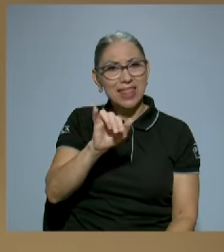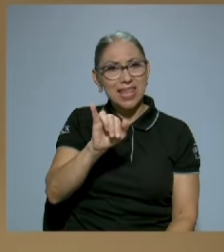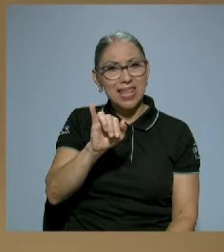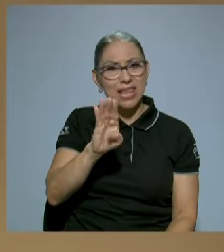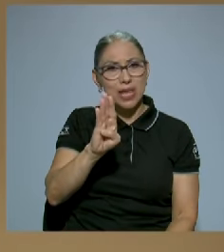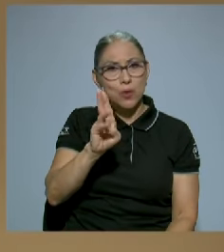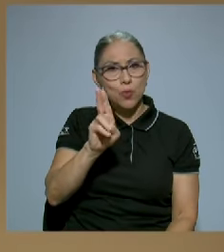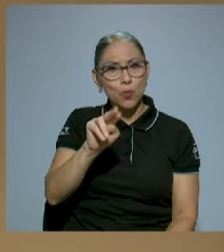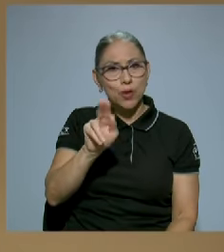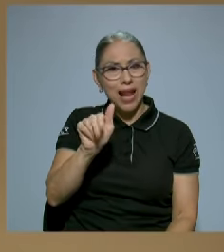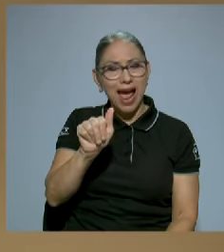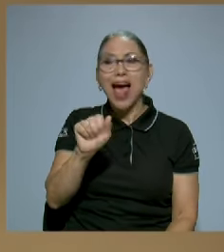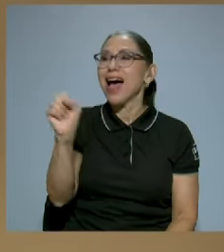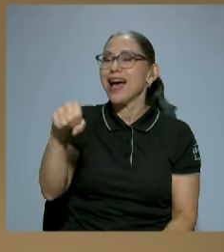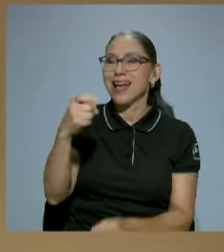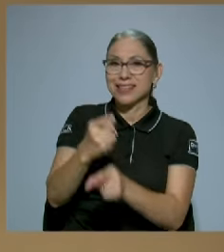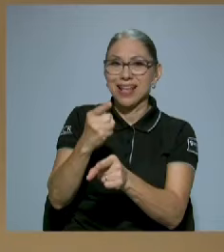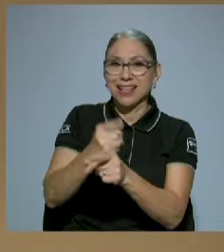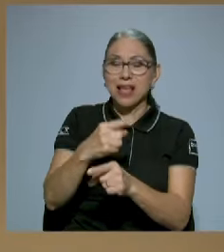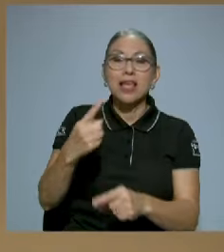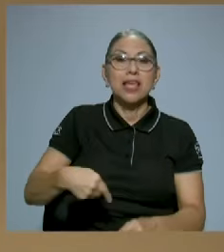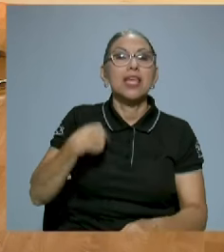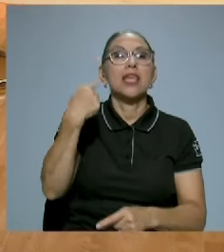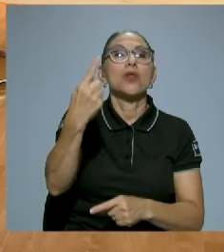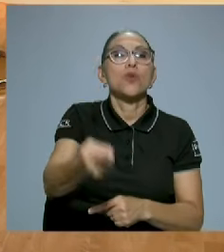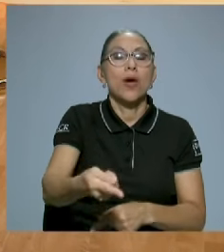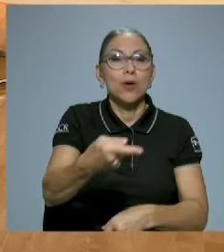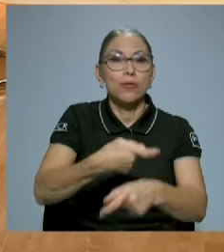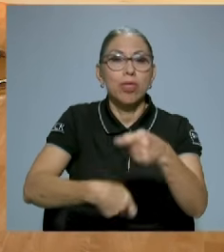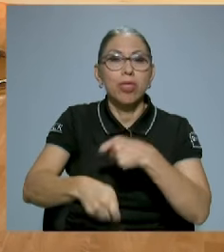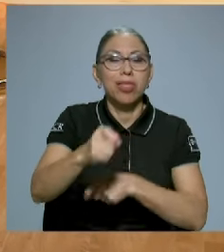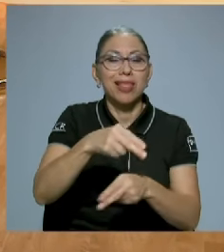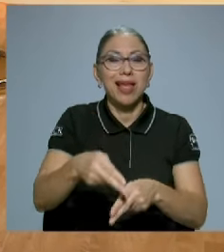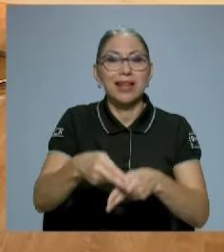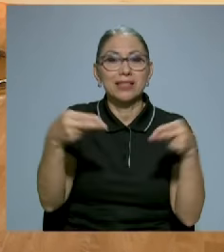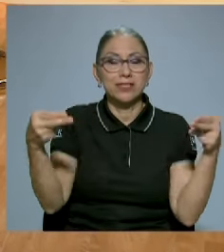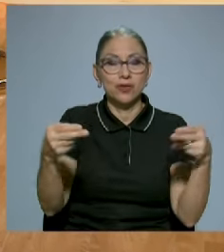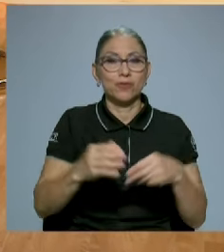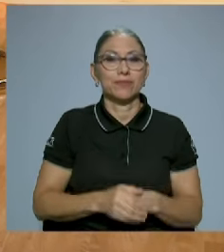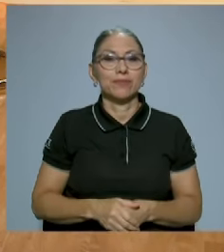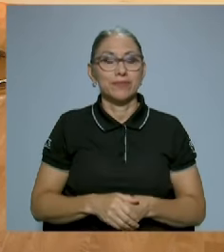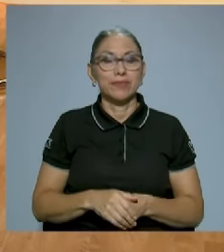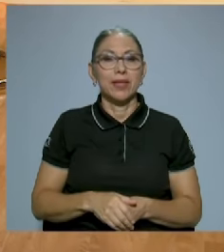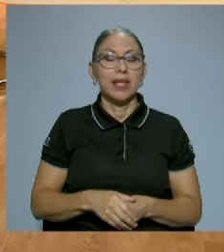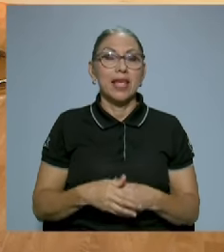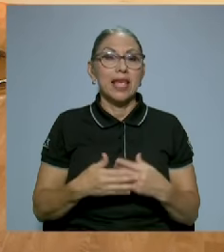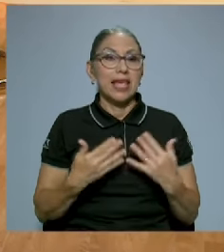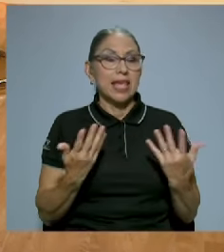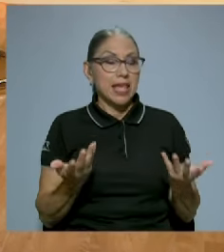La Tribuna. Y luego la nación sustituye a la Tribuna. Eso. Y luego,